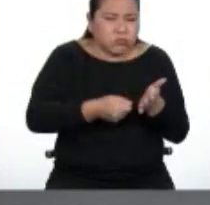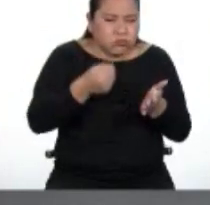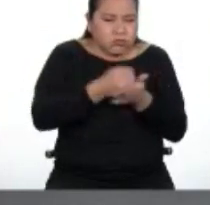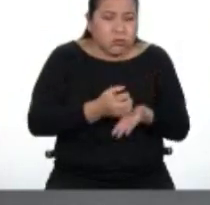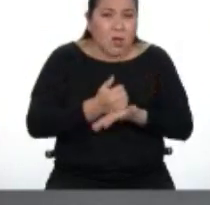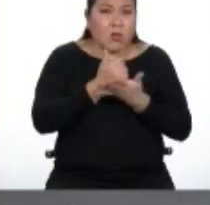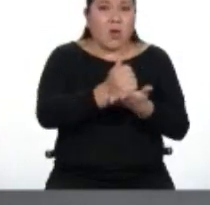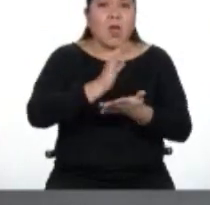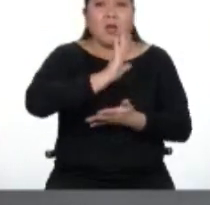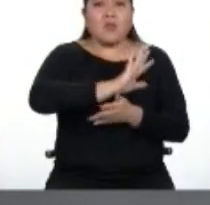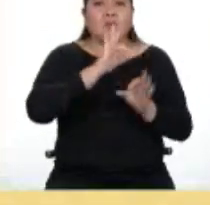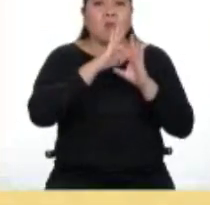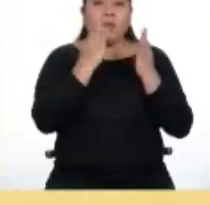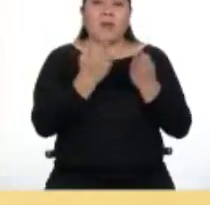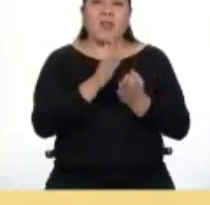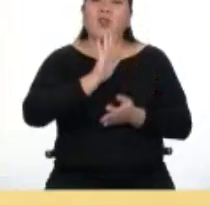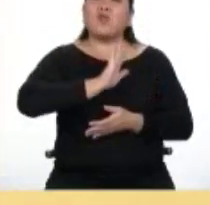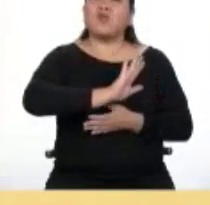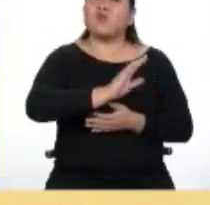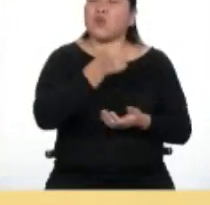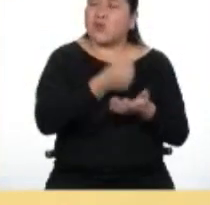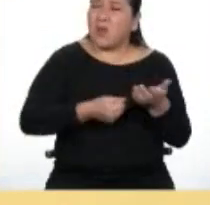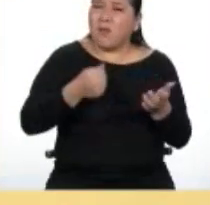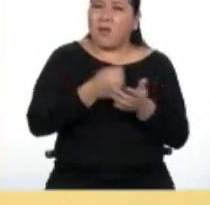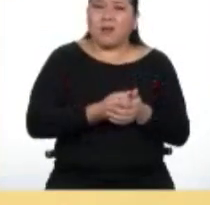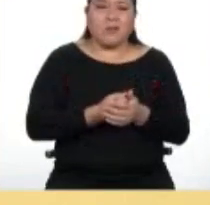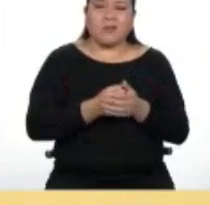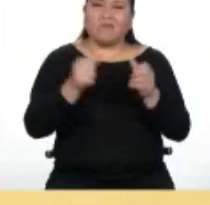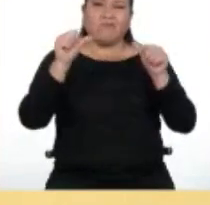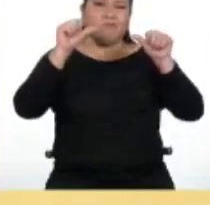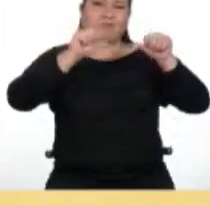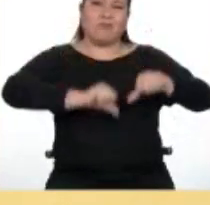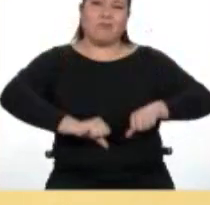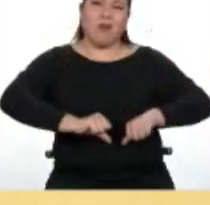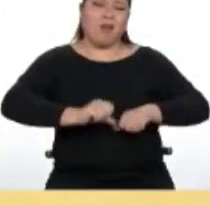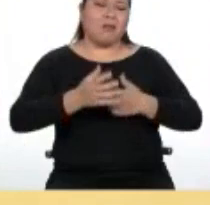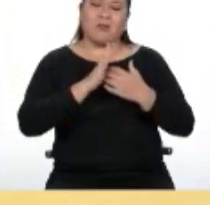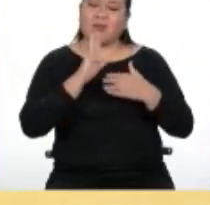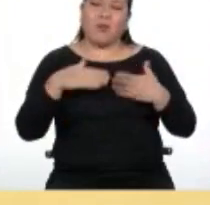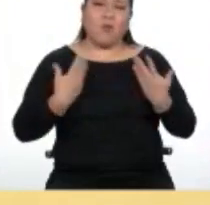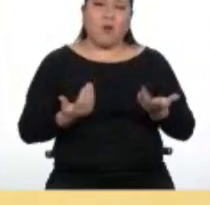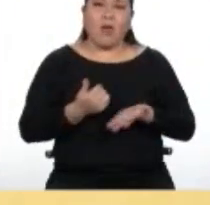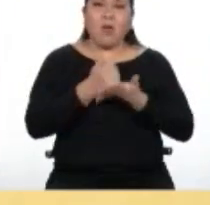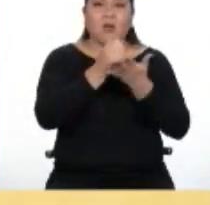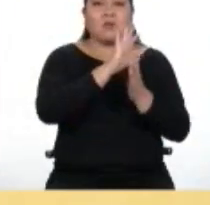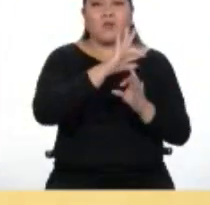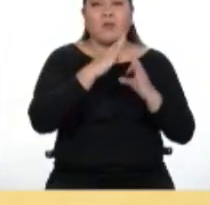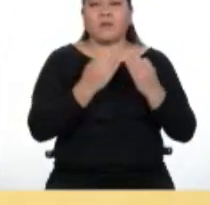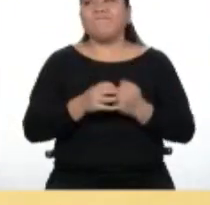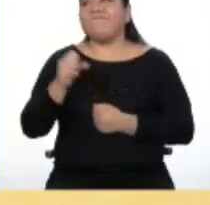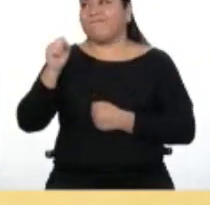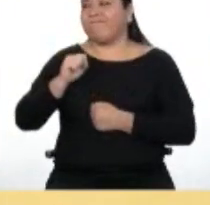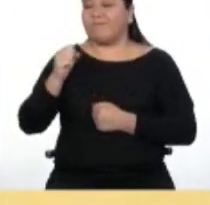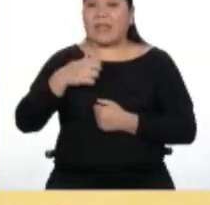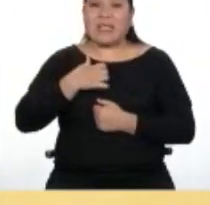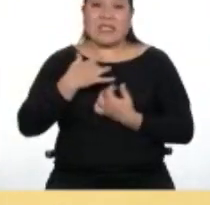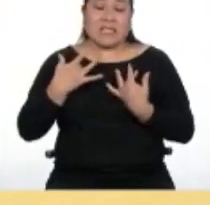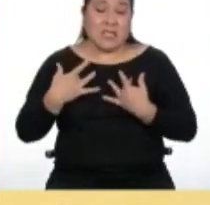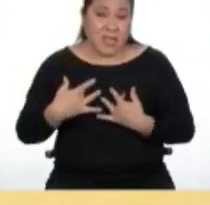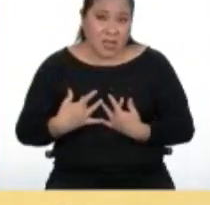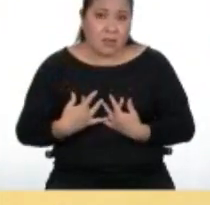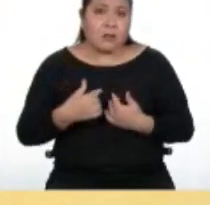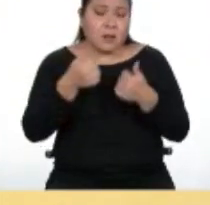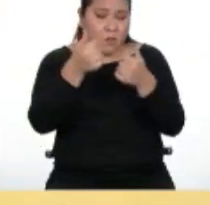quebrados por esta pandemia. Es muy triste, lo sé, en verdad. Y está bien que sientas esa